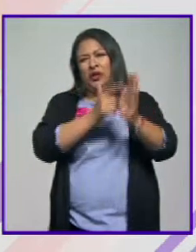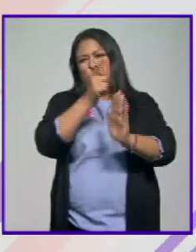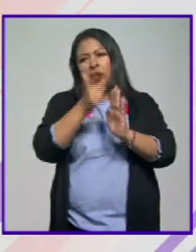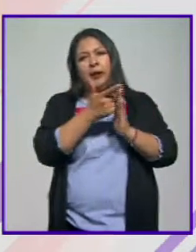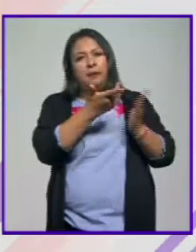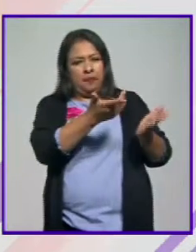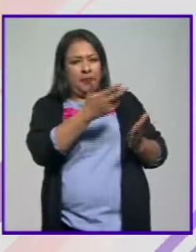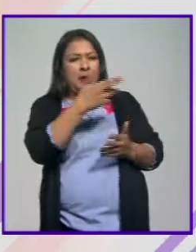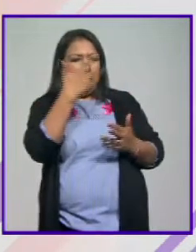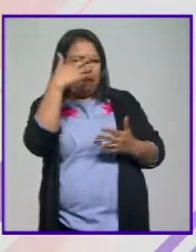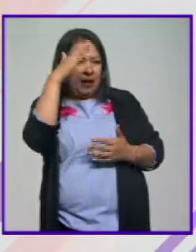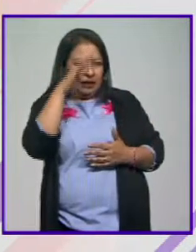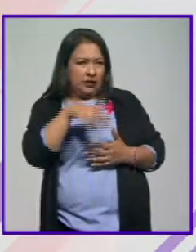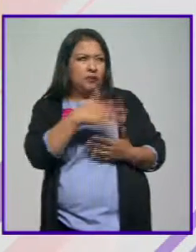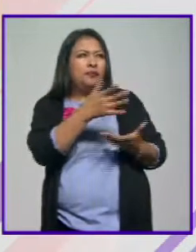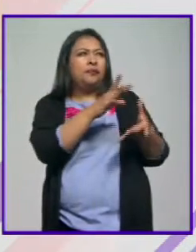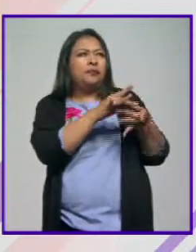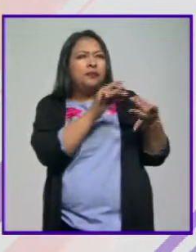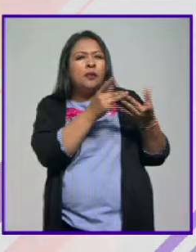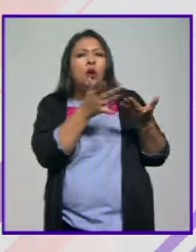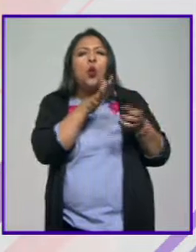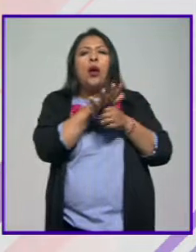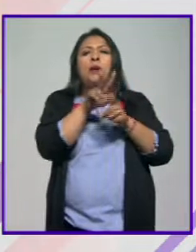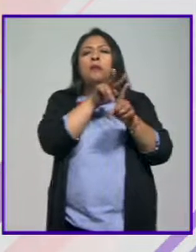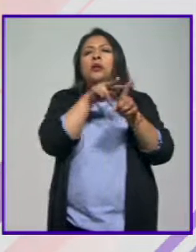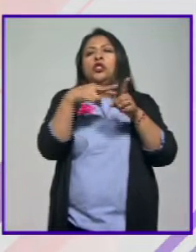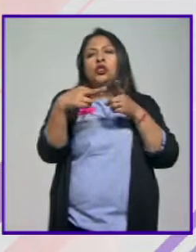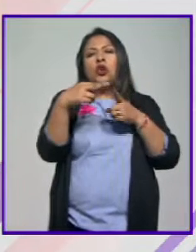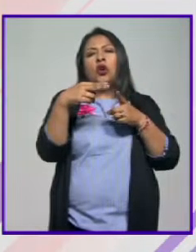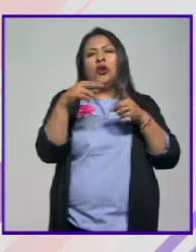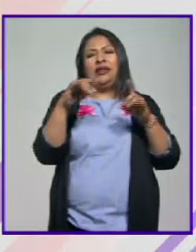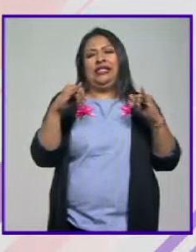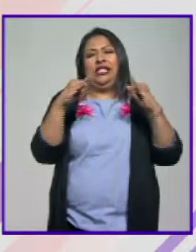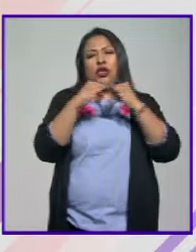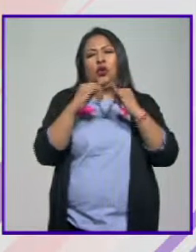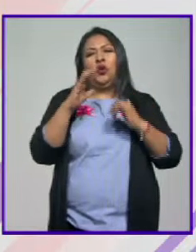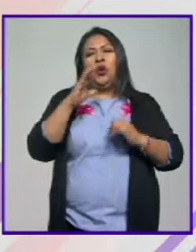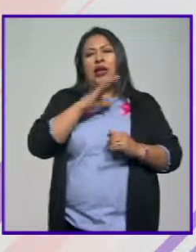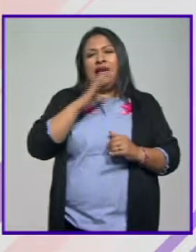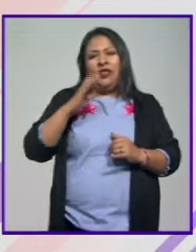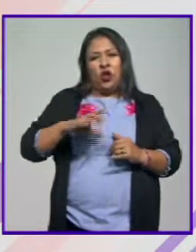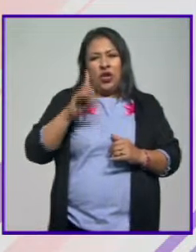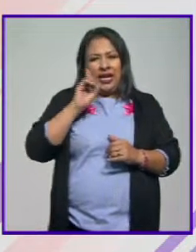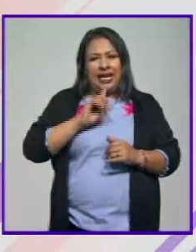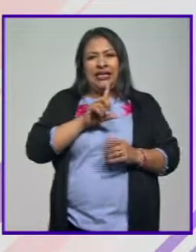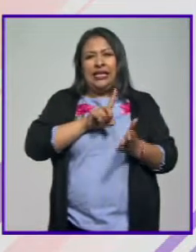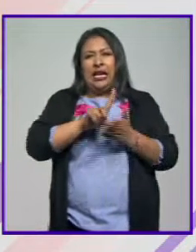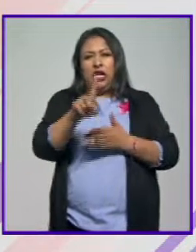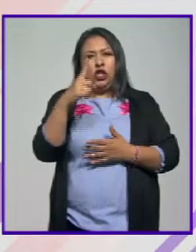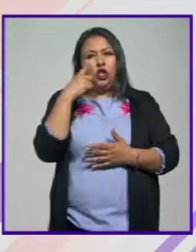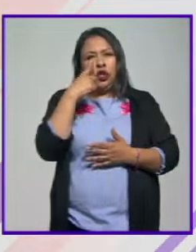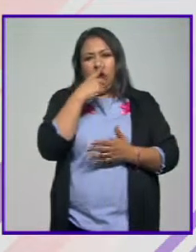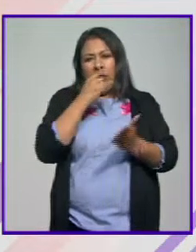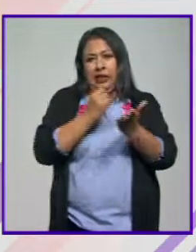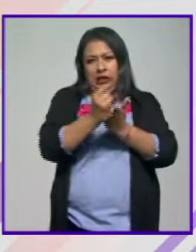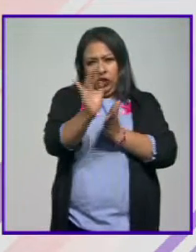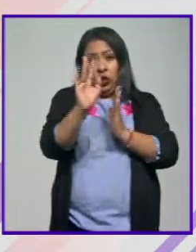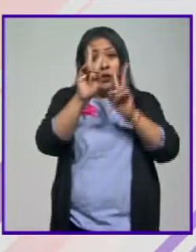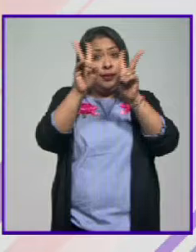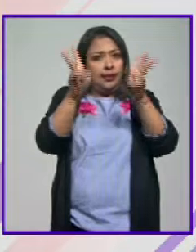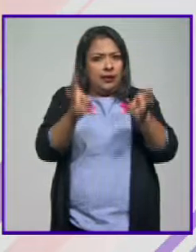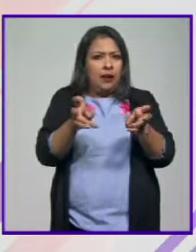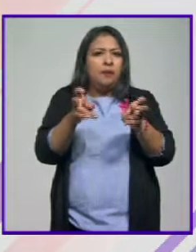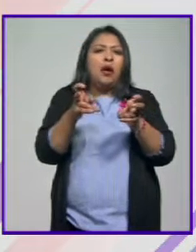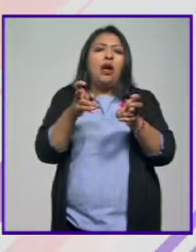Maestro Julián, platíquenos, ¿cuál es la postura de Católicas por el Derecho a Decidir? Y, bueno, es un tema que tiene un punto de